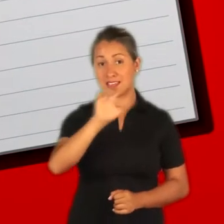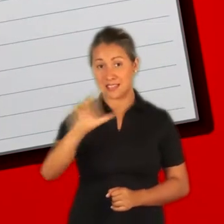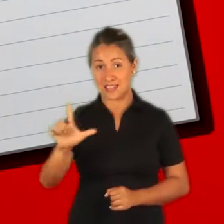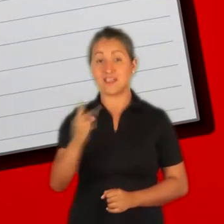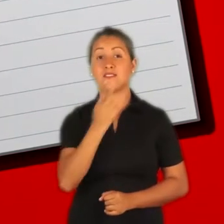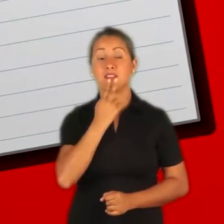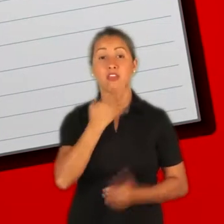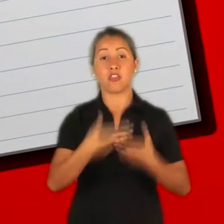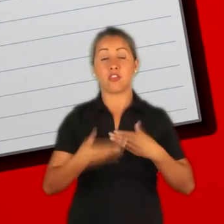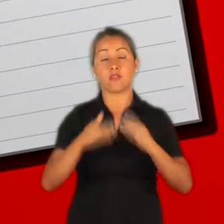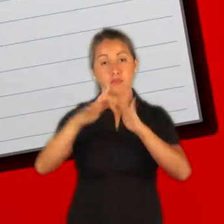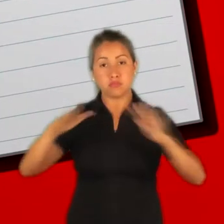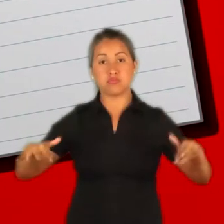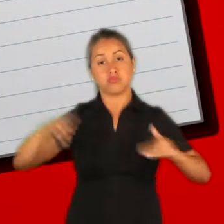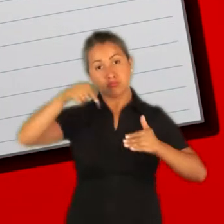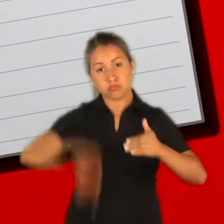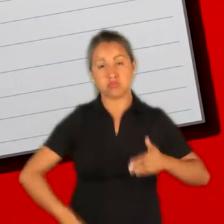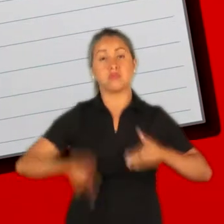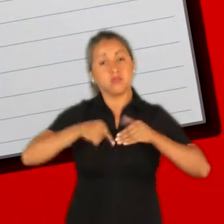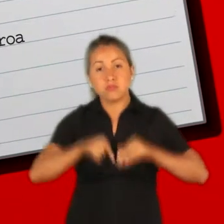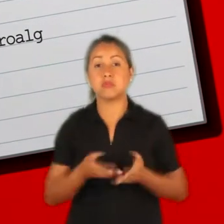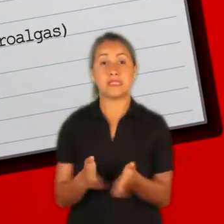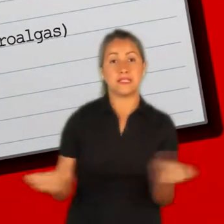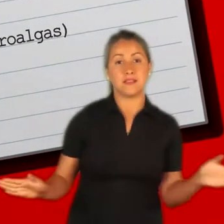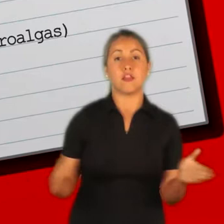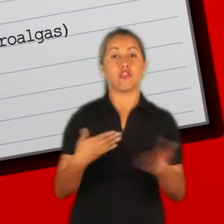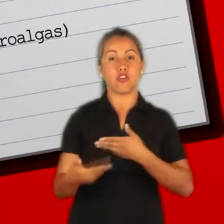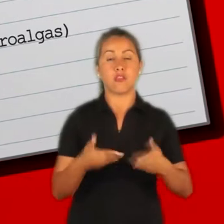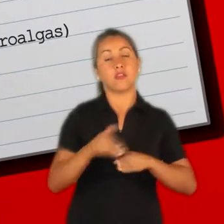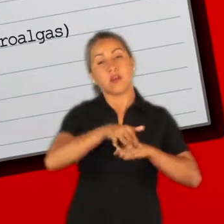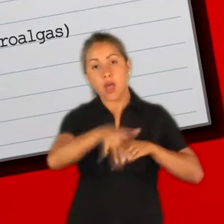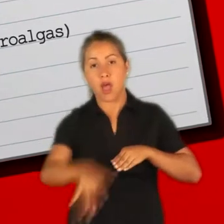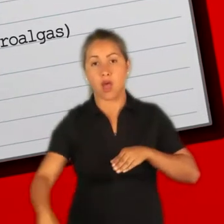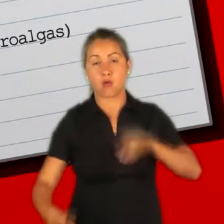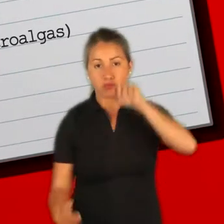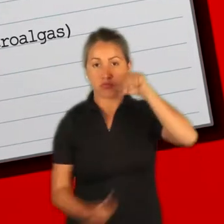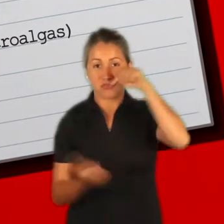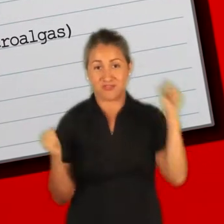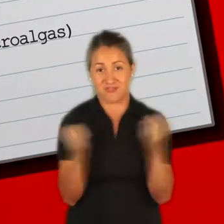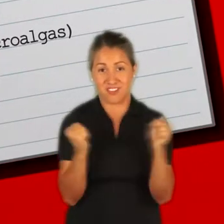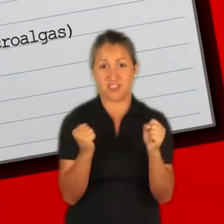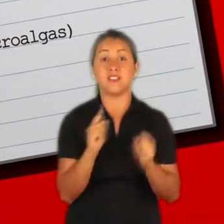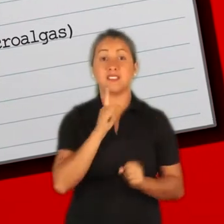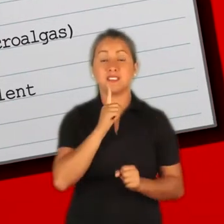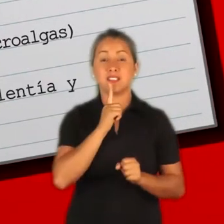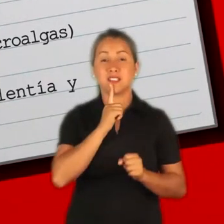un krill y vive en el océano abierto. Más abundantemente, en aguas antárticas. Se alimenta de